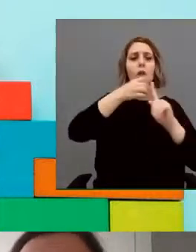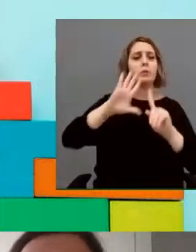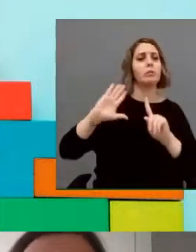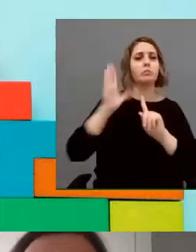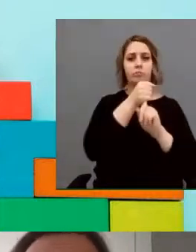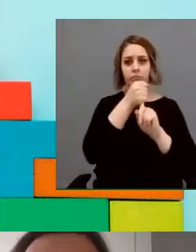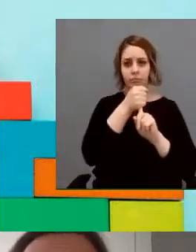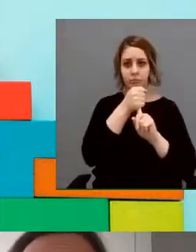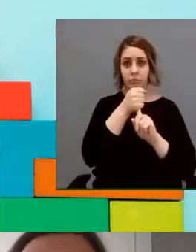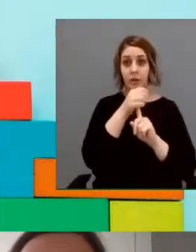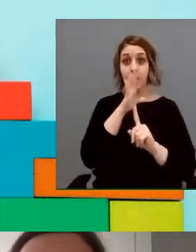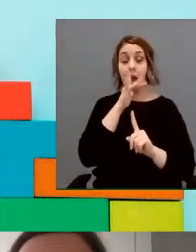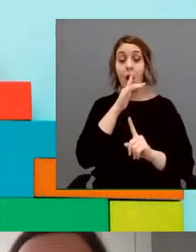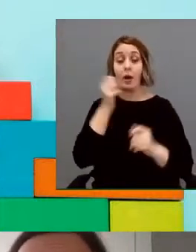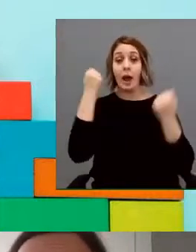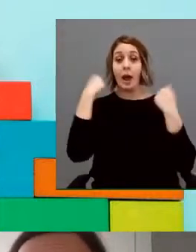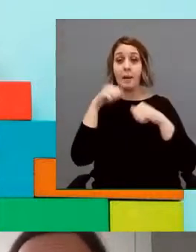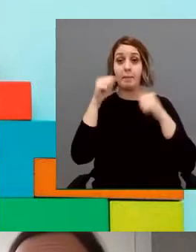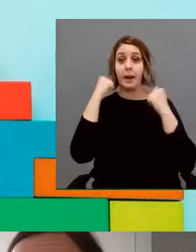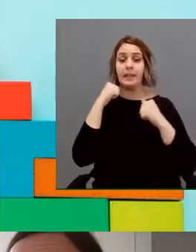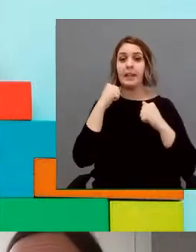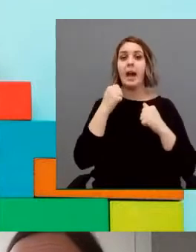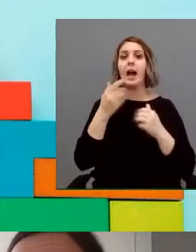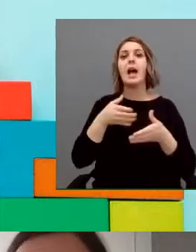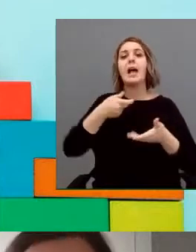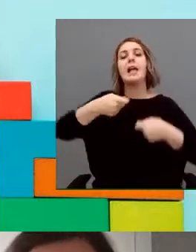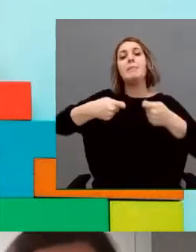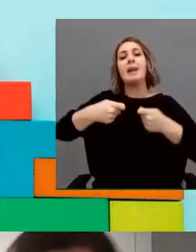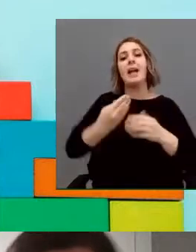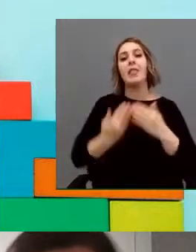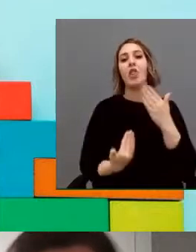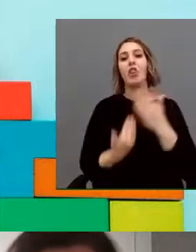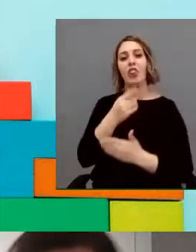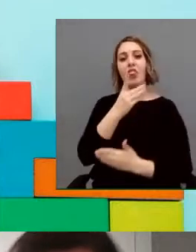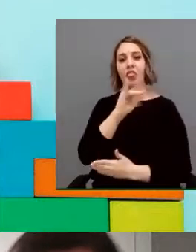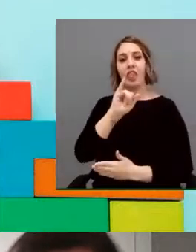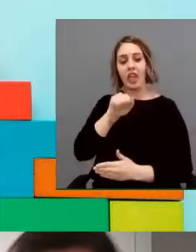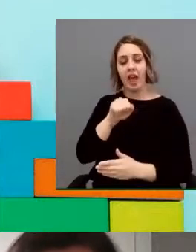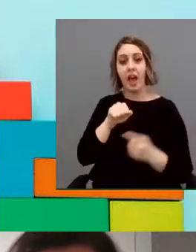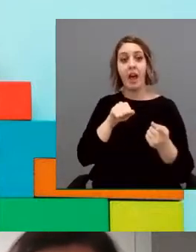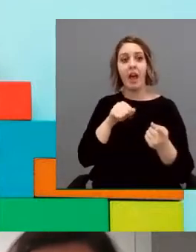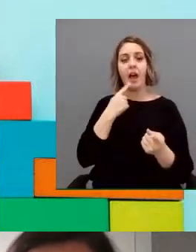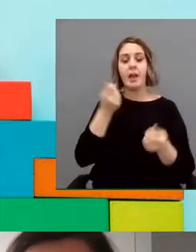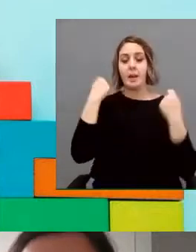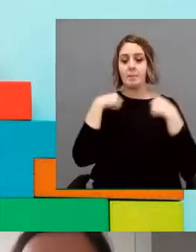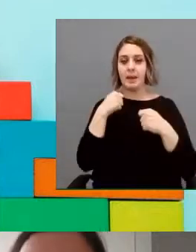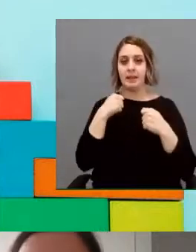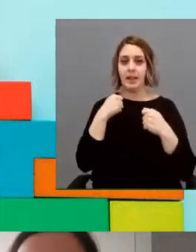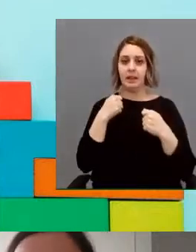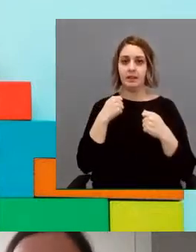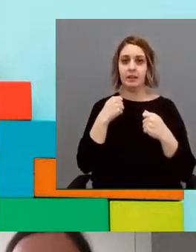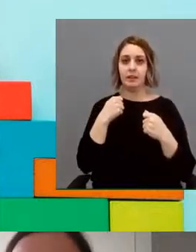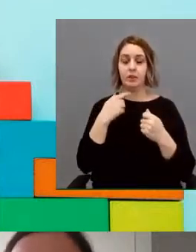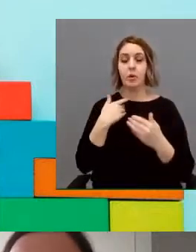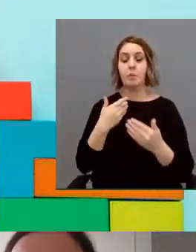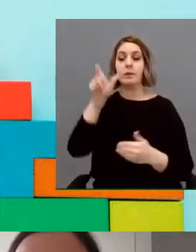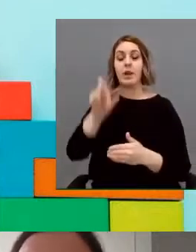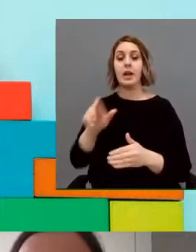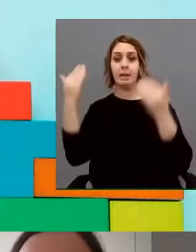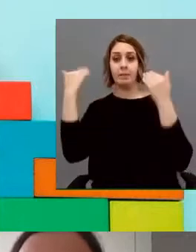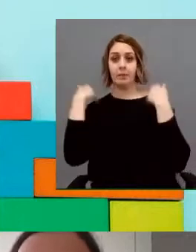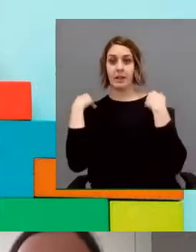Está realizando prácticas de reponedor en el día. Y yo cuando planteé estas prácticas, hablando con una persona responsable del día,